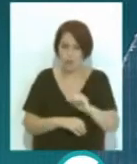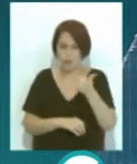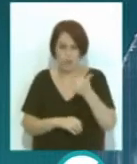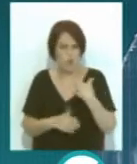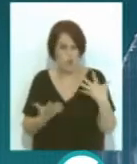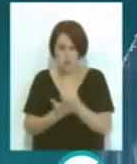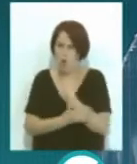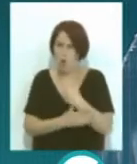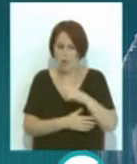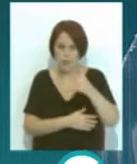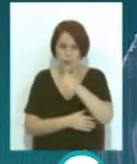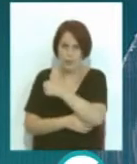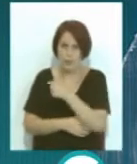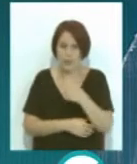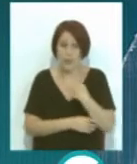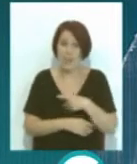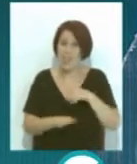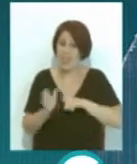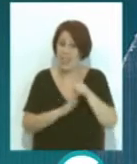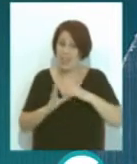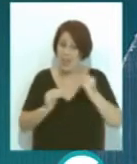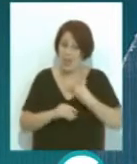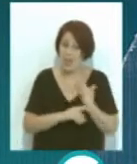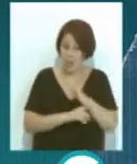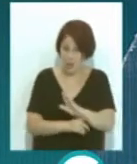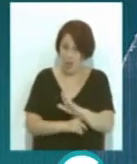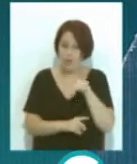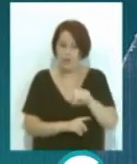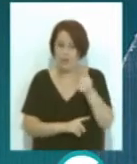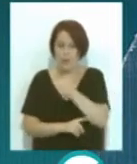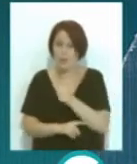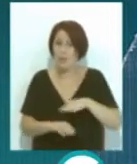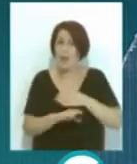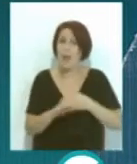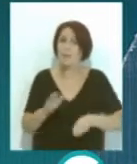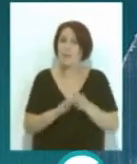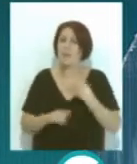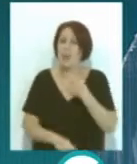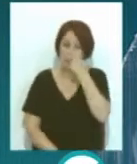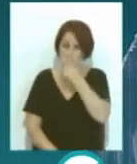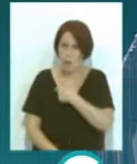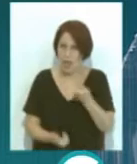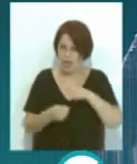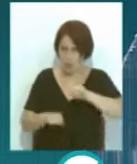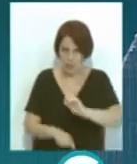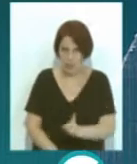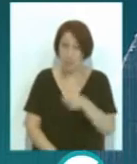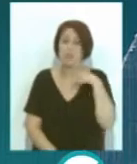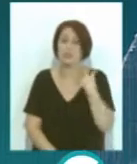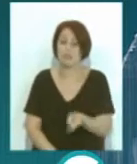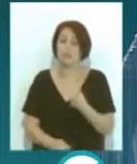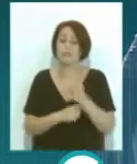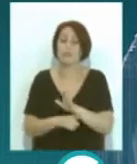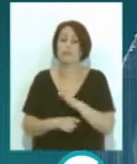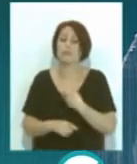unanimidad la iniciativa presentada por Adelante Andalucía para exigir la continuidad de la factoría de Airbus en Puerto Real. La propuesta